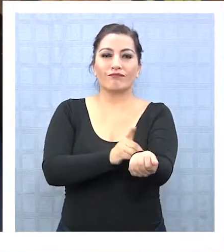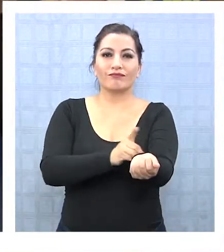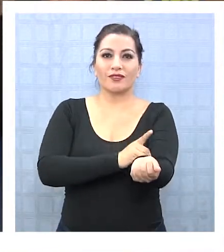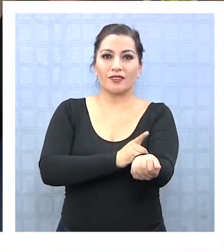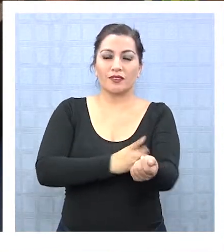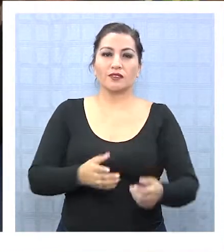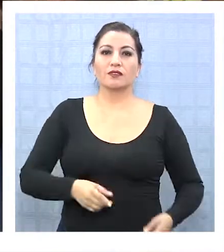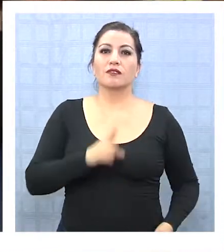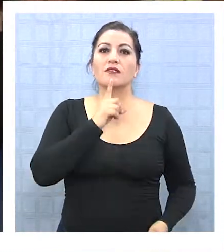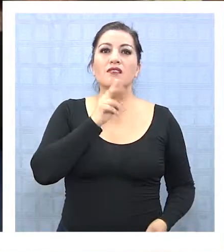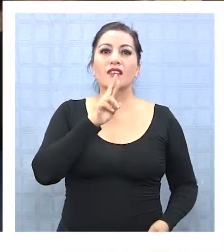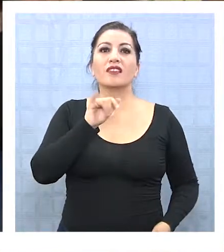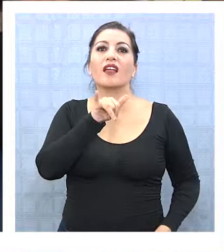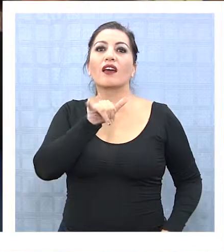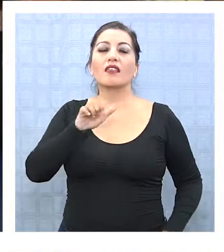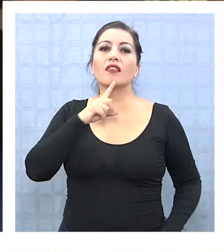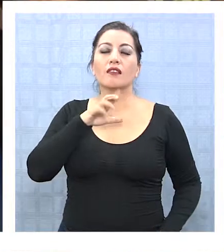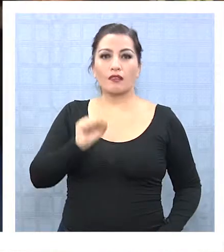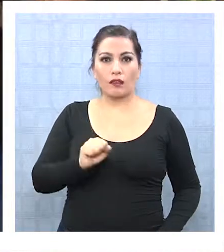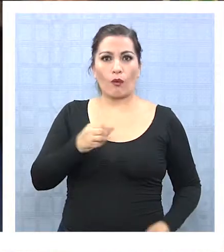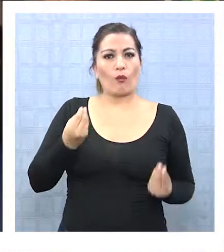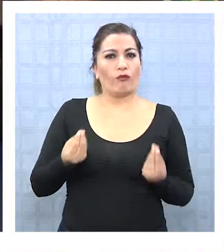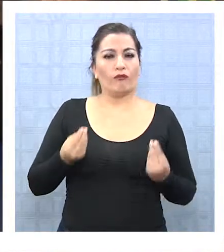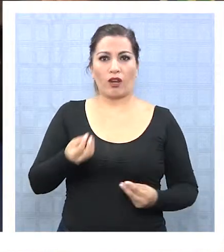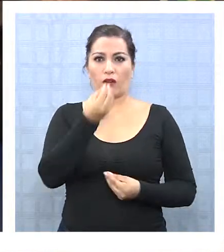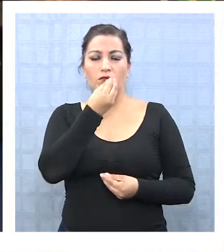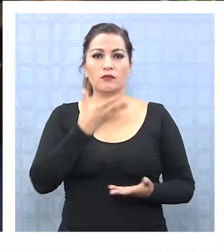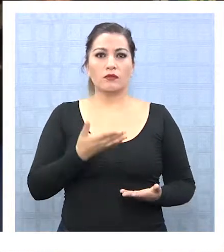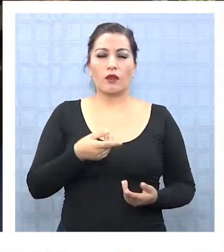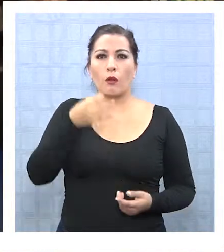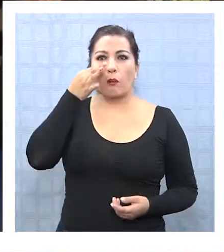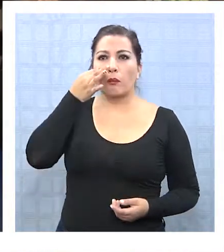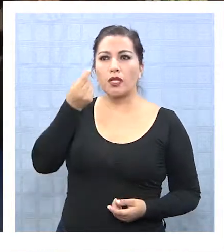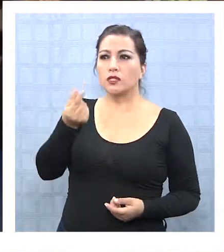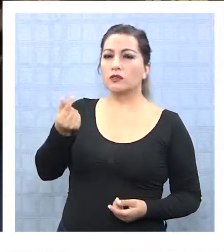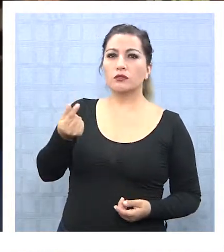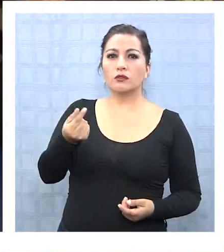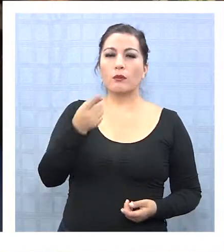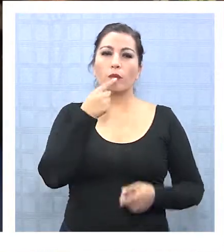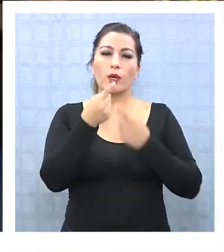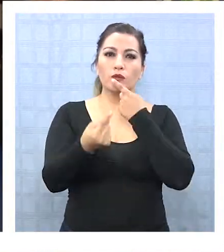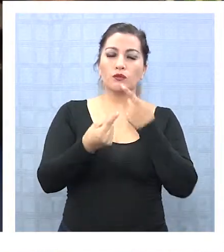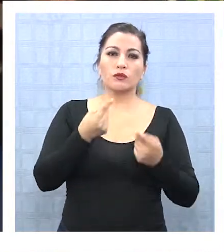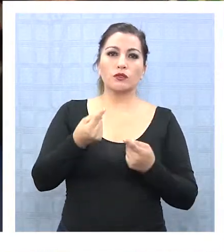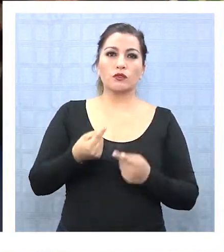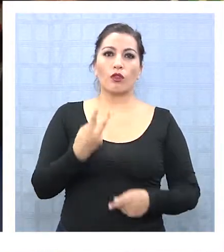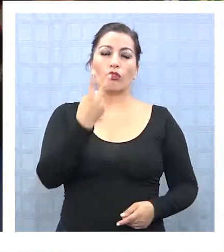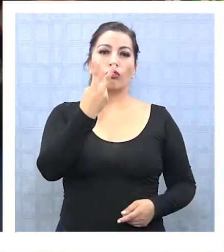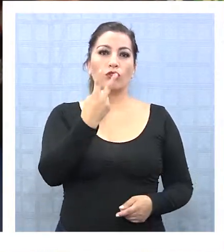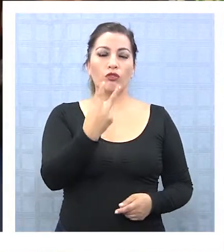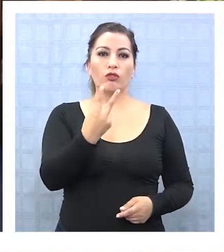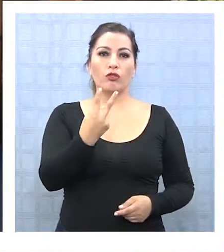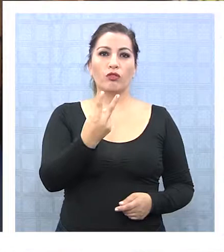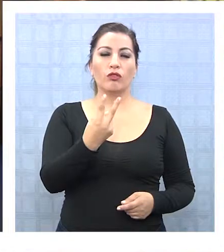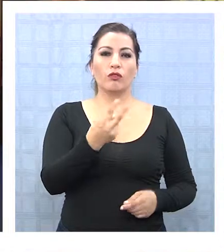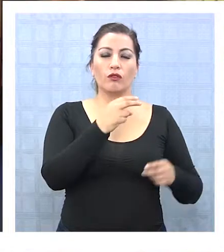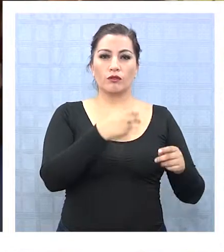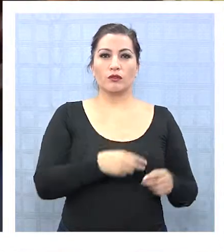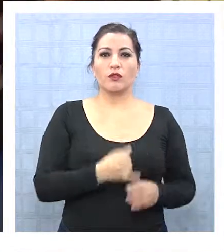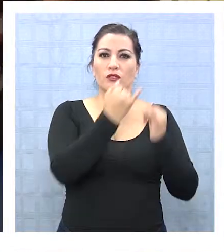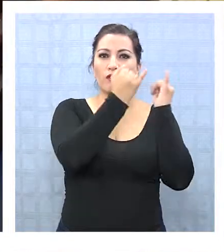trayenta, que es muy buena. Y estaba viendo los precios, preguntando, porque son dos tipos de